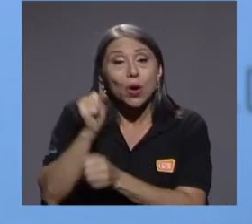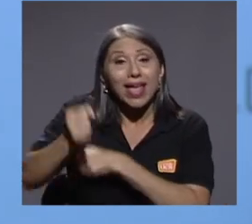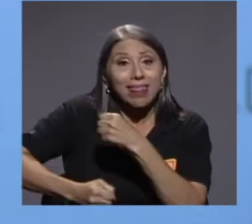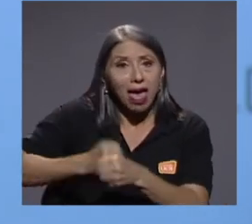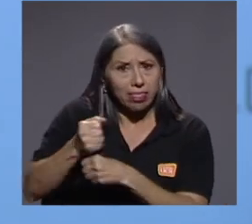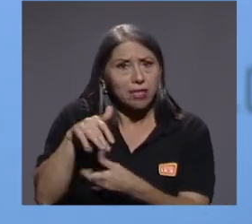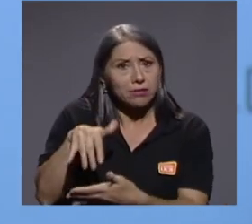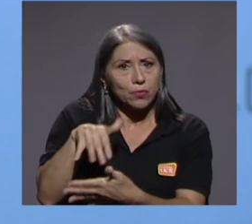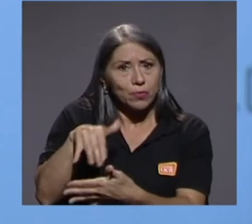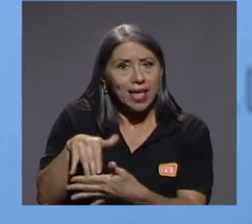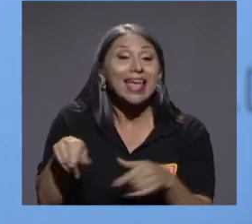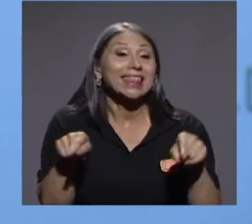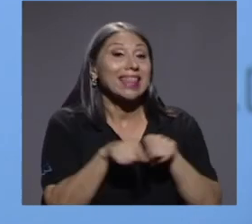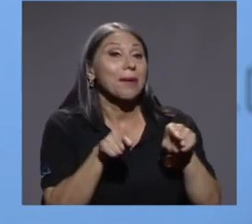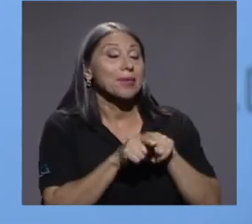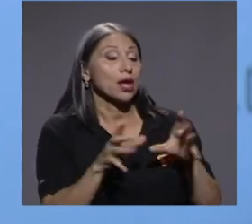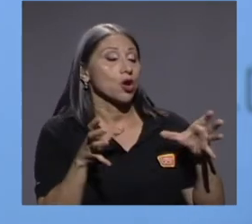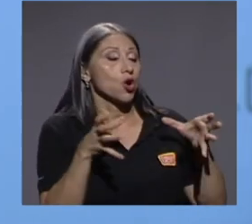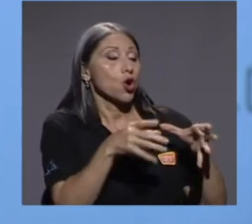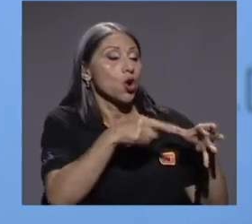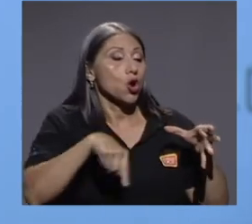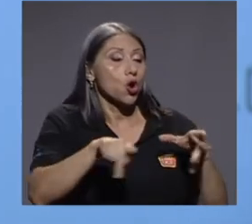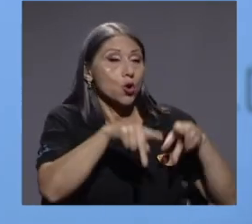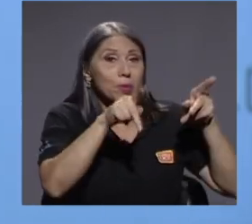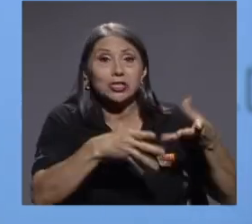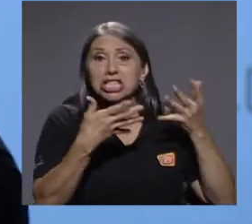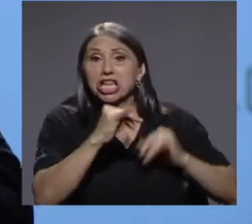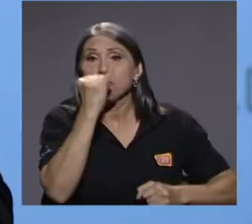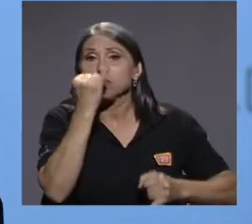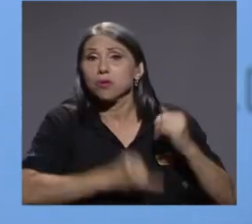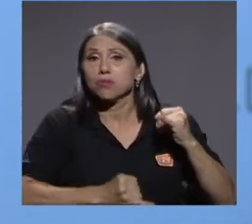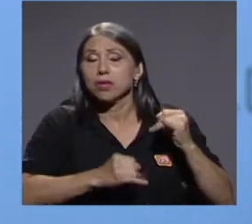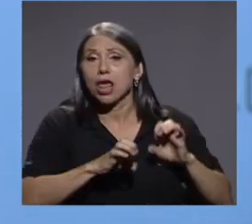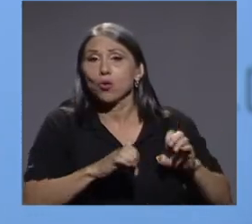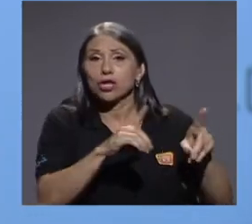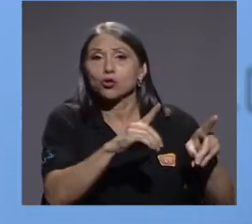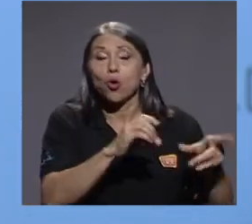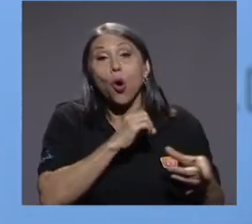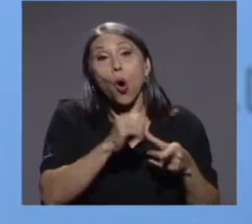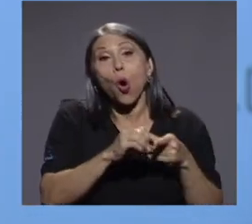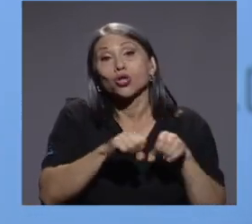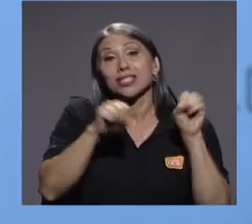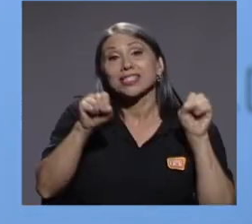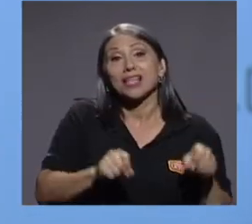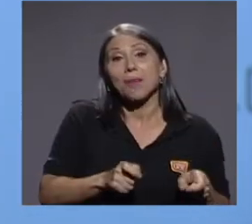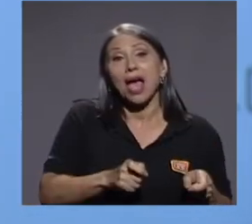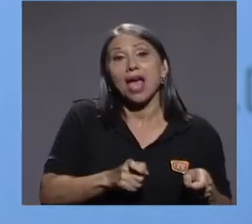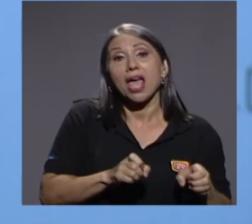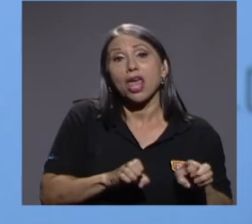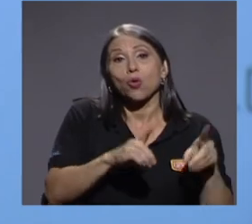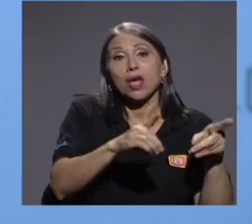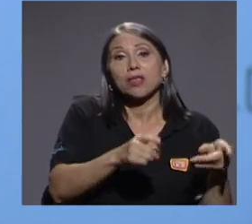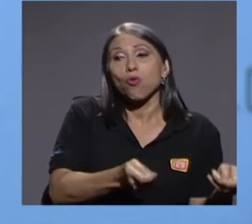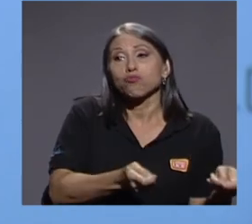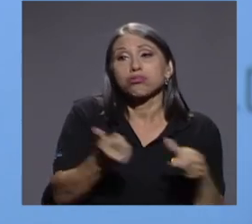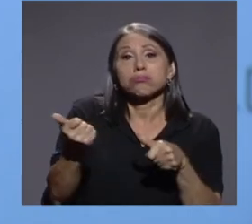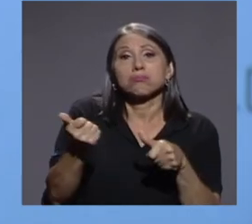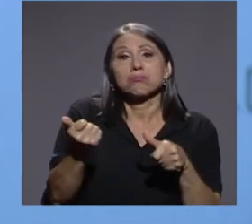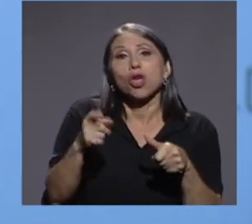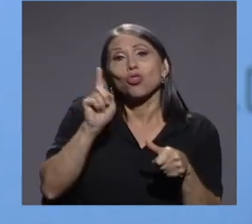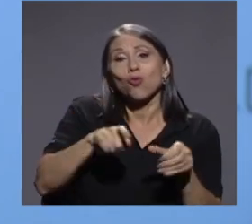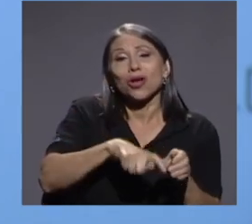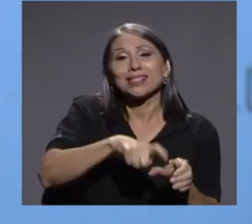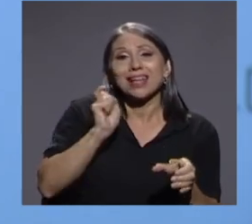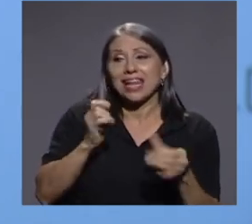aquel grupo que ya fue, ya concluyó la educación o fue expulsado del sistema educativo y está actualmente en el mercado laboral.